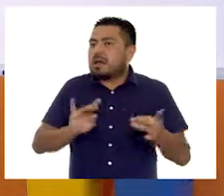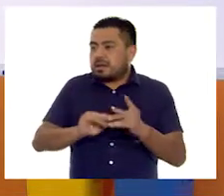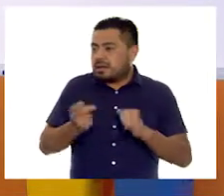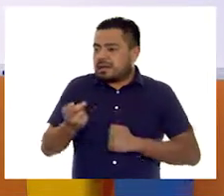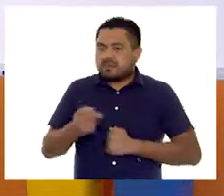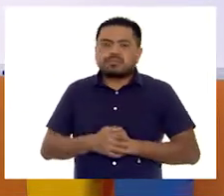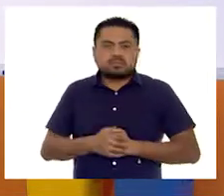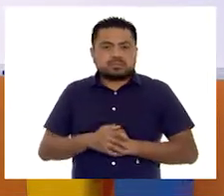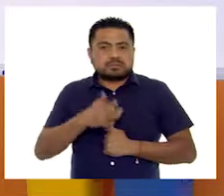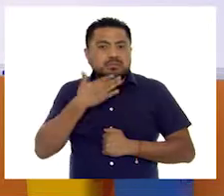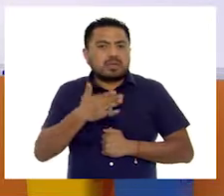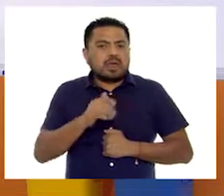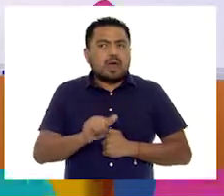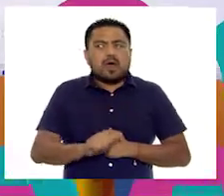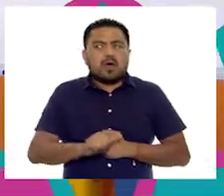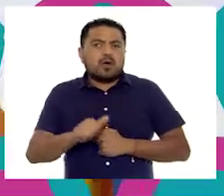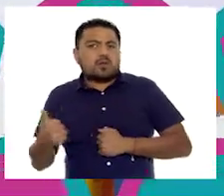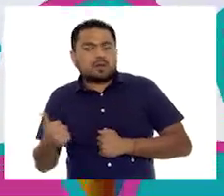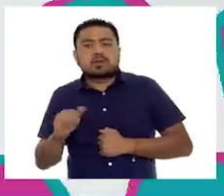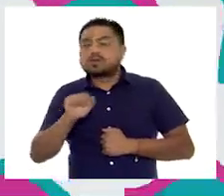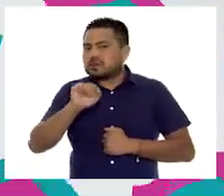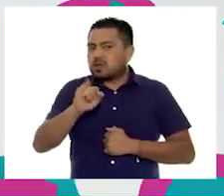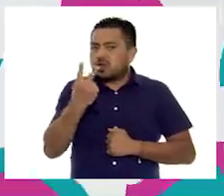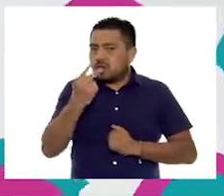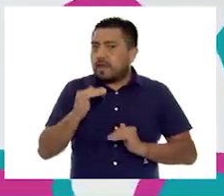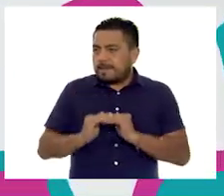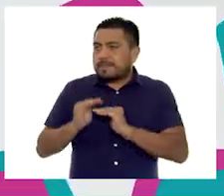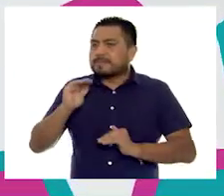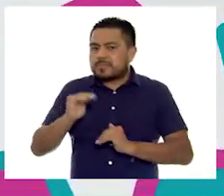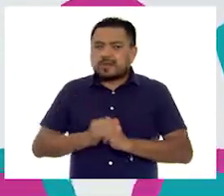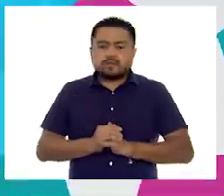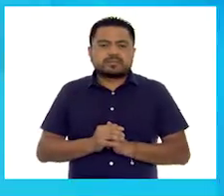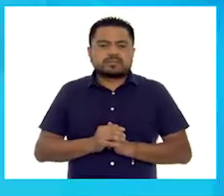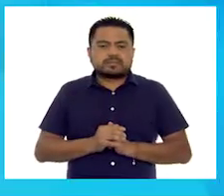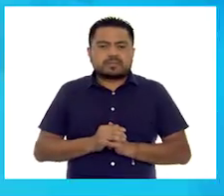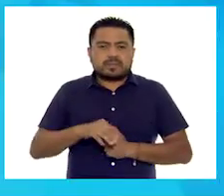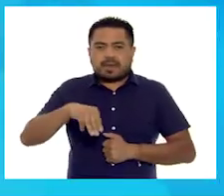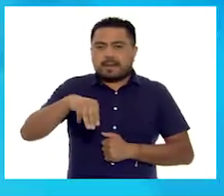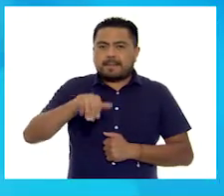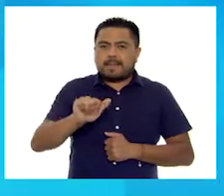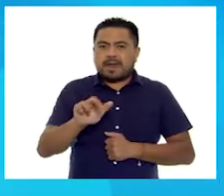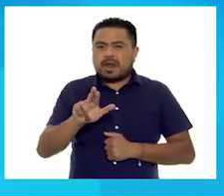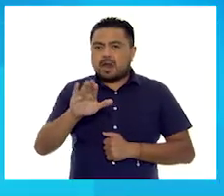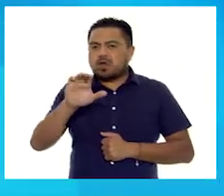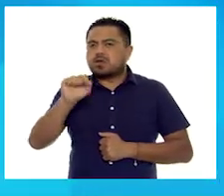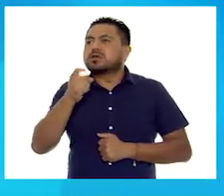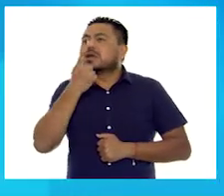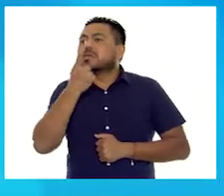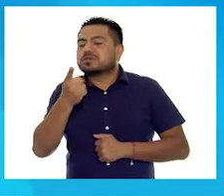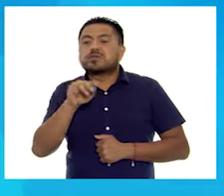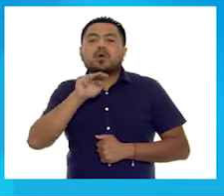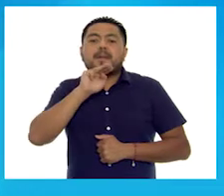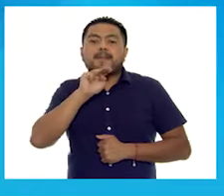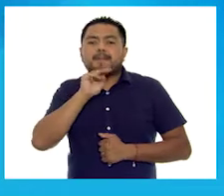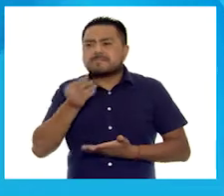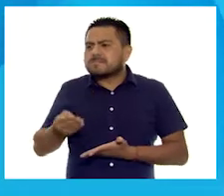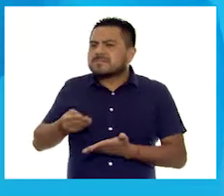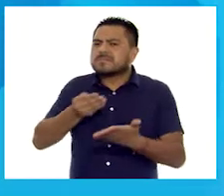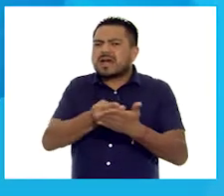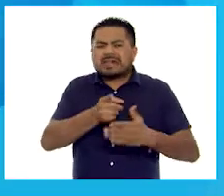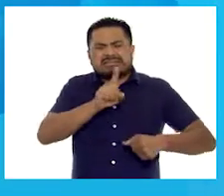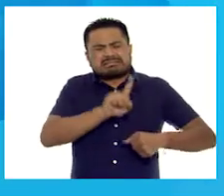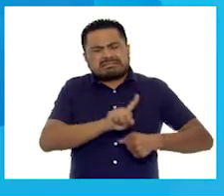Muy bien. ¿Y hay alguna otra? Sí, tenemos dos más. Dos más. A ver, Marcos nos dice que su mamá le mandaba